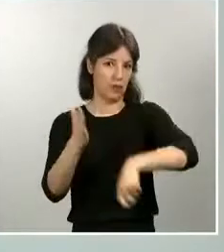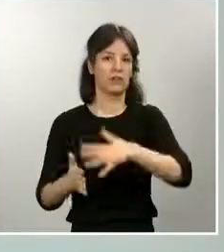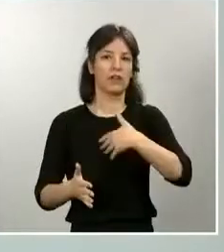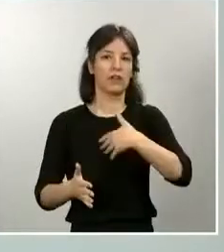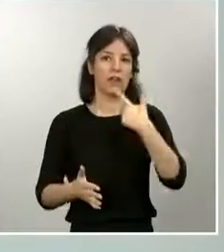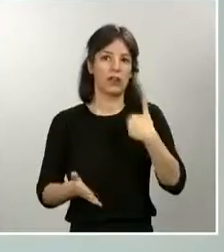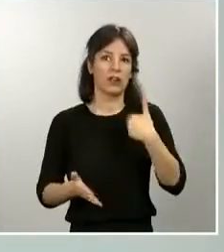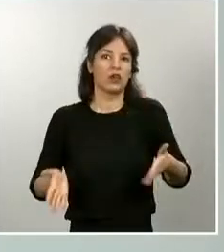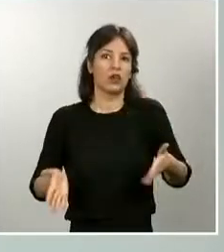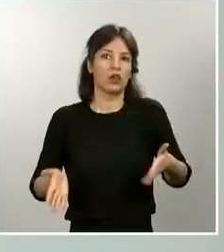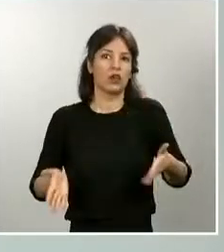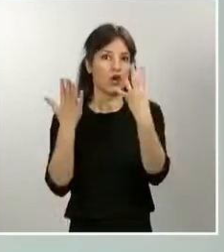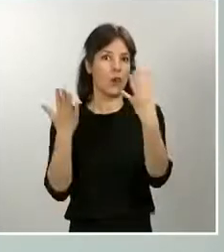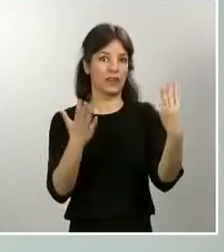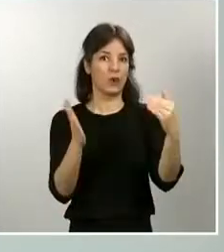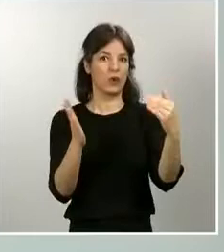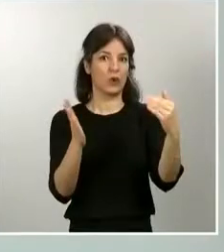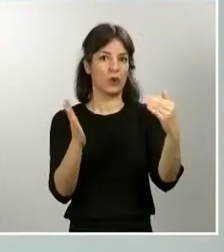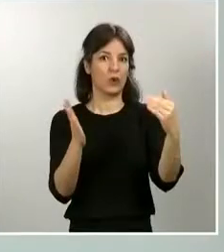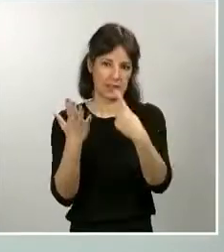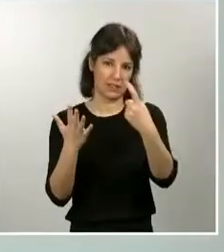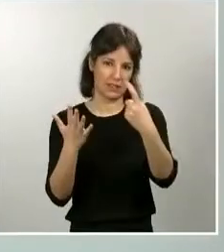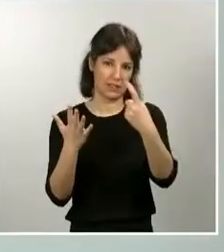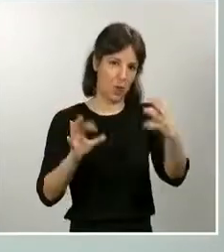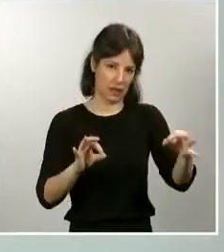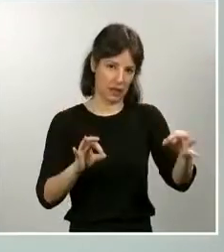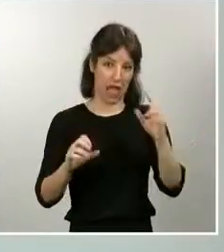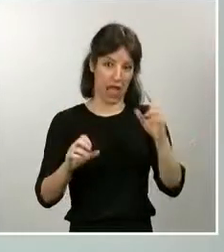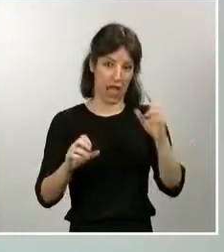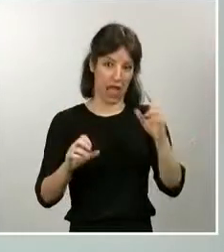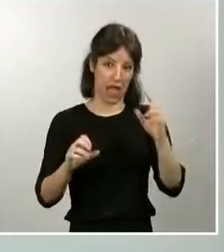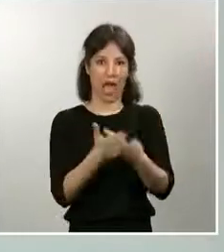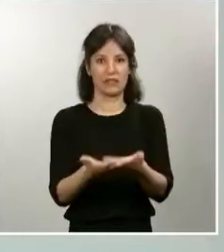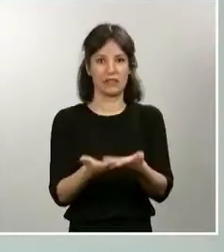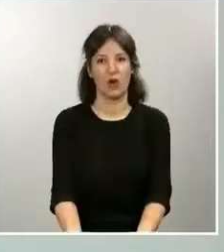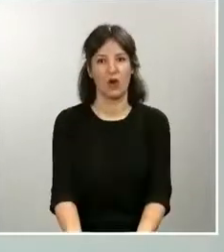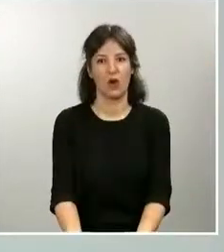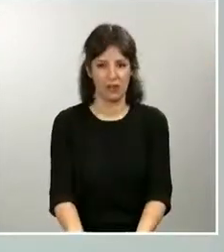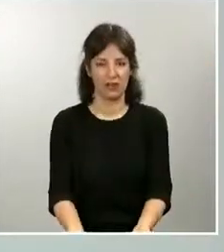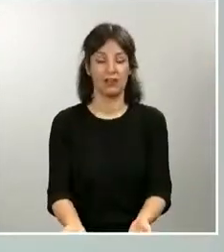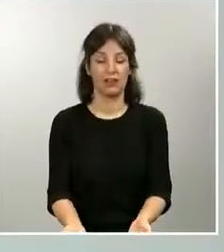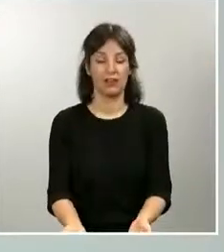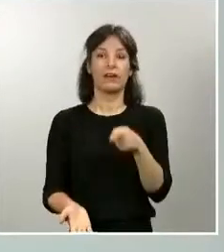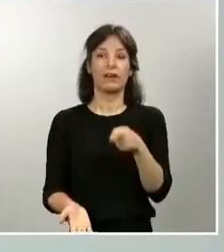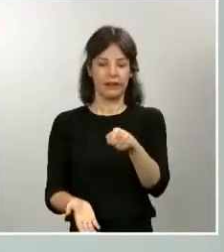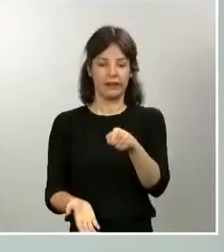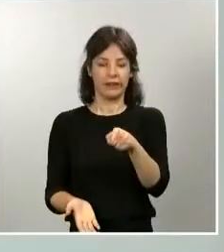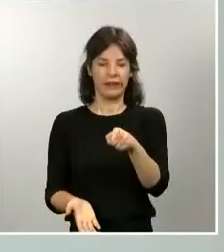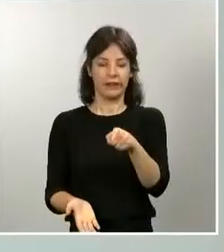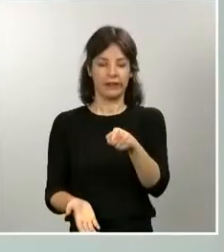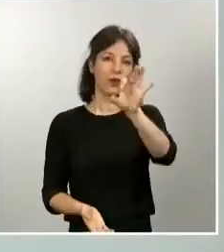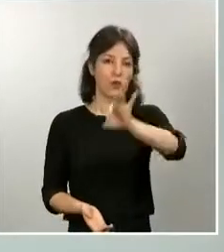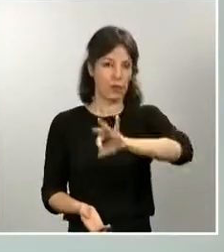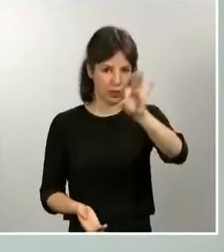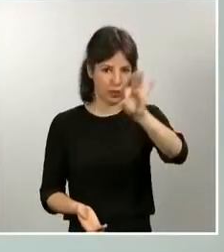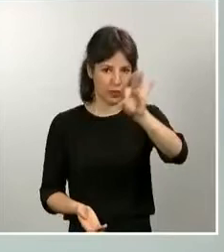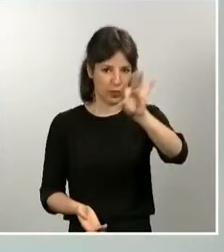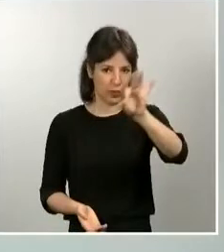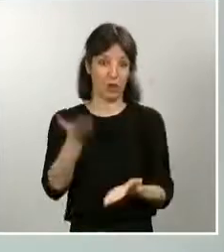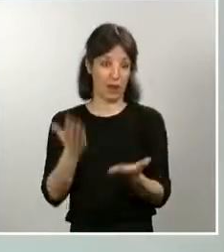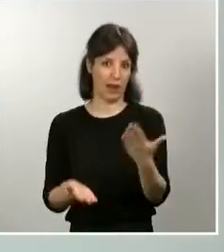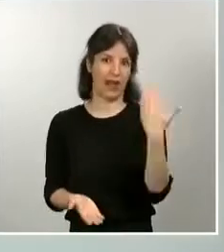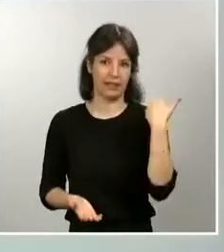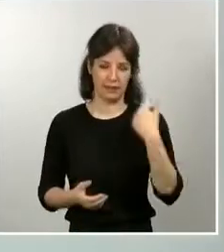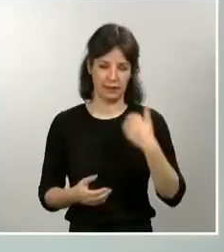desde que comenzó el estado de alarma. Esto también ha supuesto un incremento del 5% respecto al día anterior.